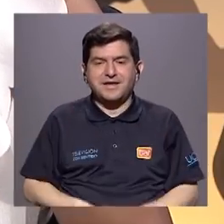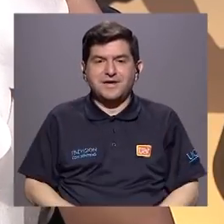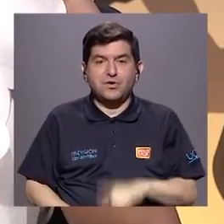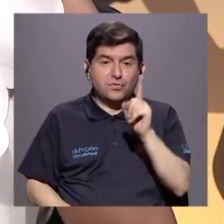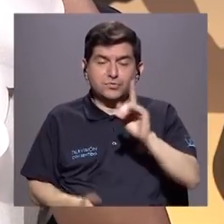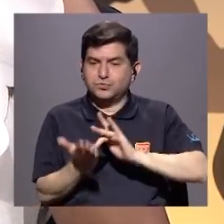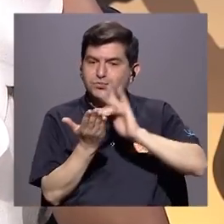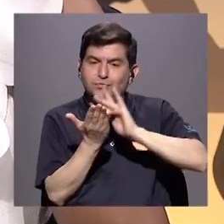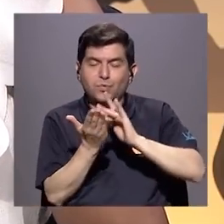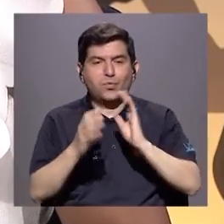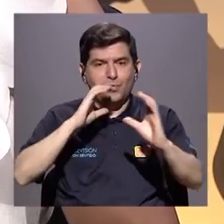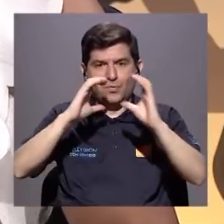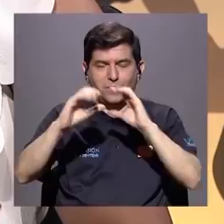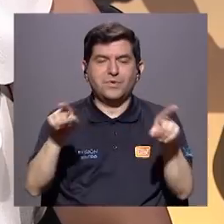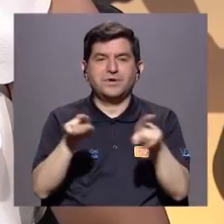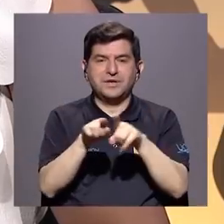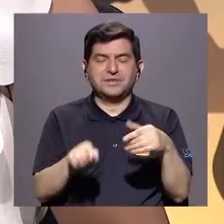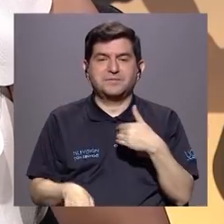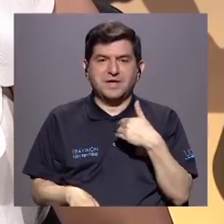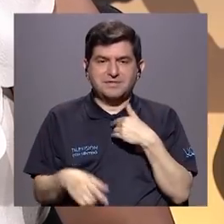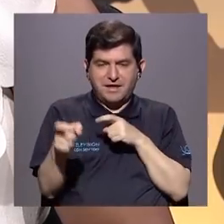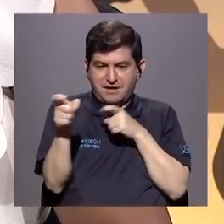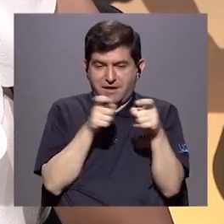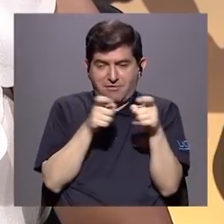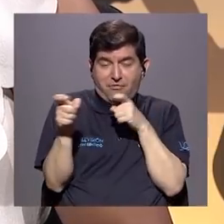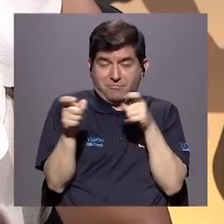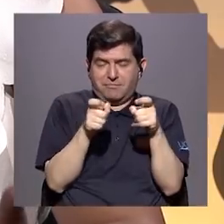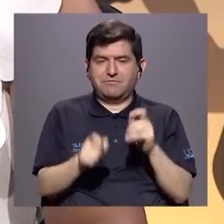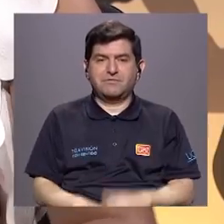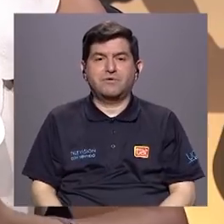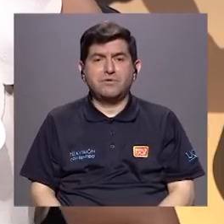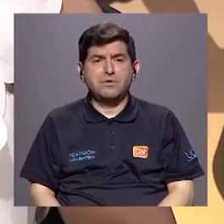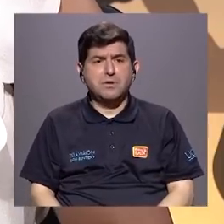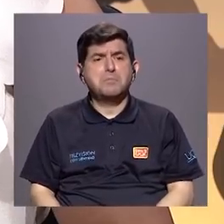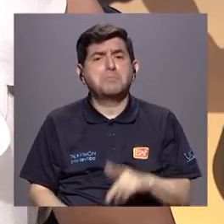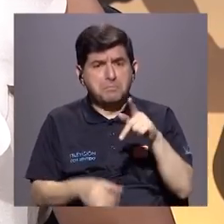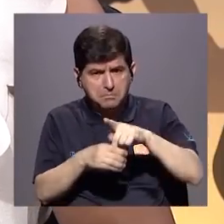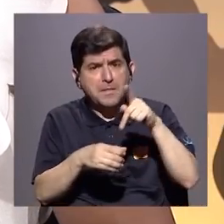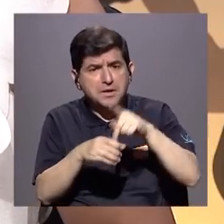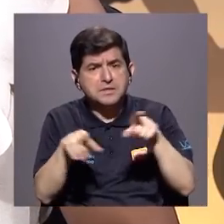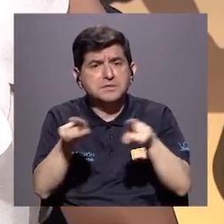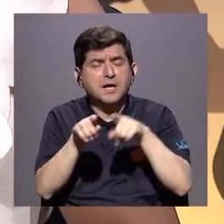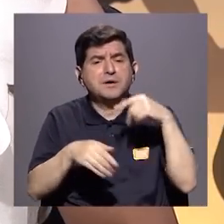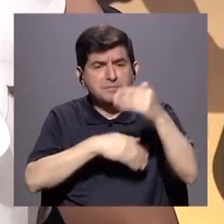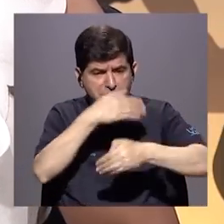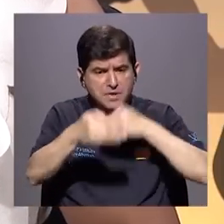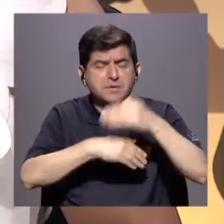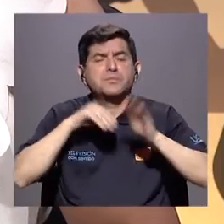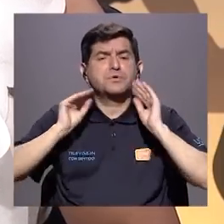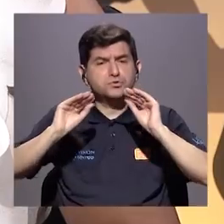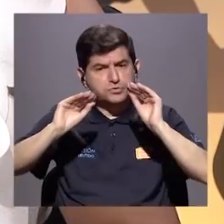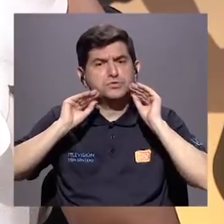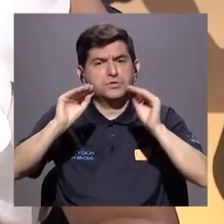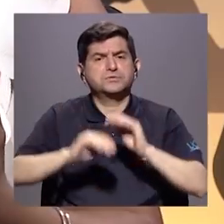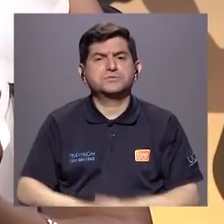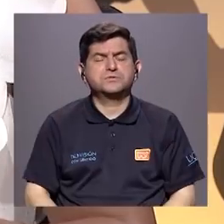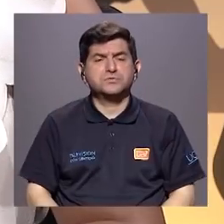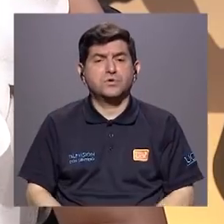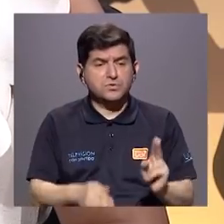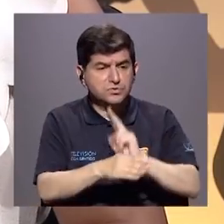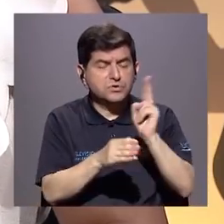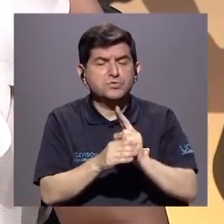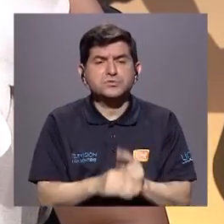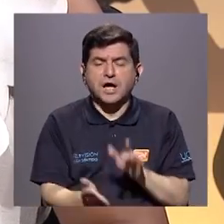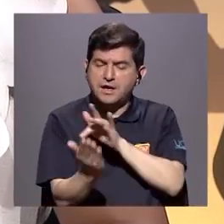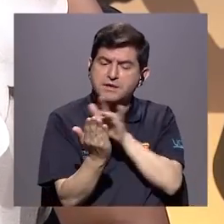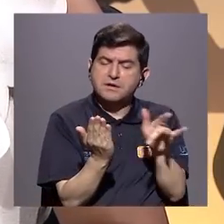dispositivo electrónico para comunicarse y hasta para tenerlos controlados y vigilados, pues hagámoslos parte del proceso de enseñanza. Si vamos